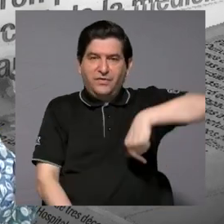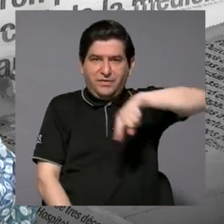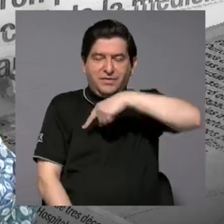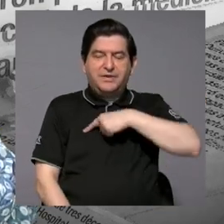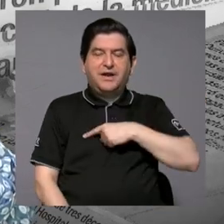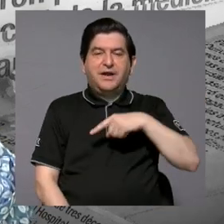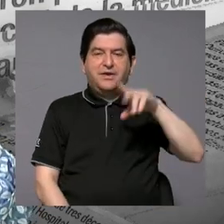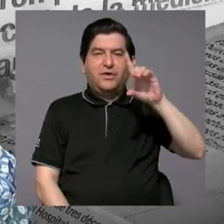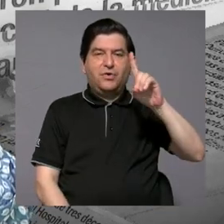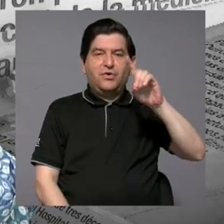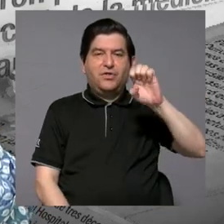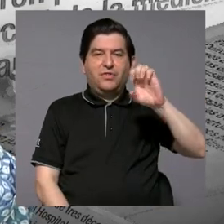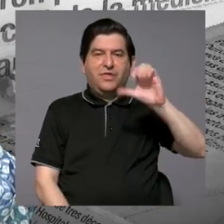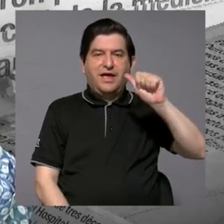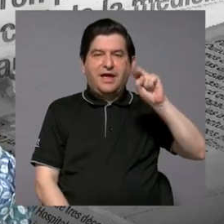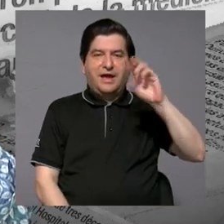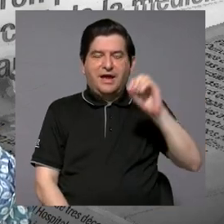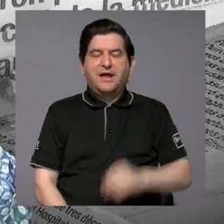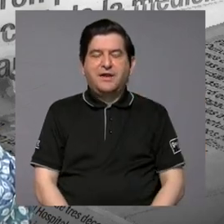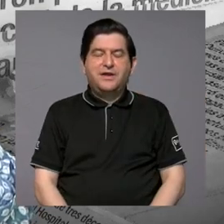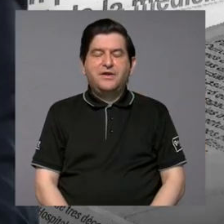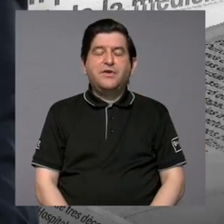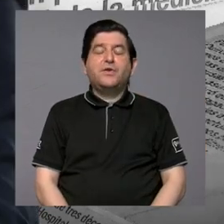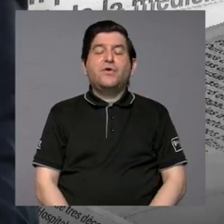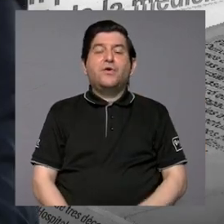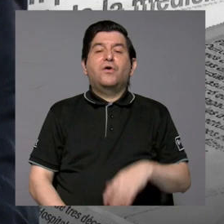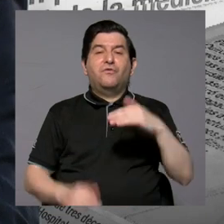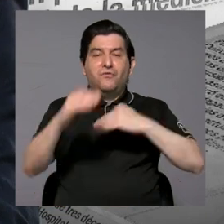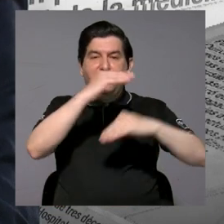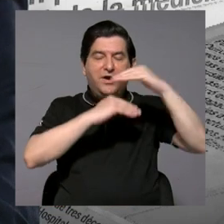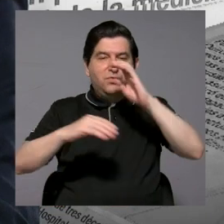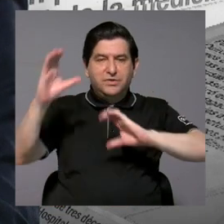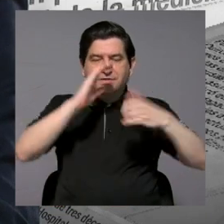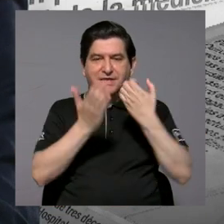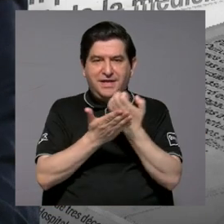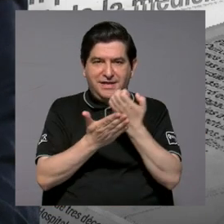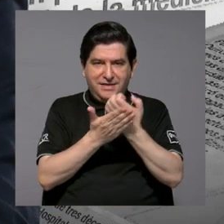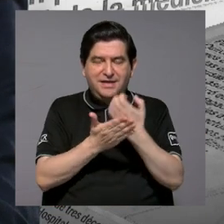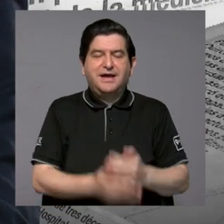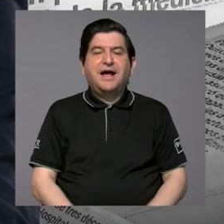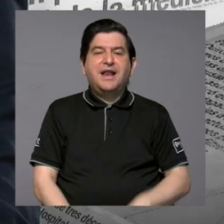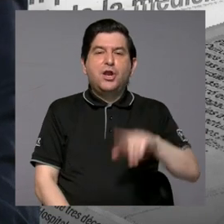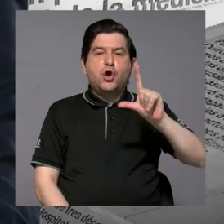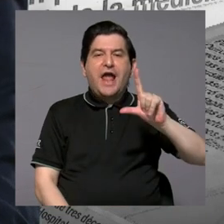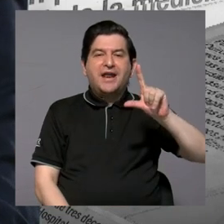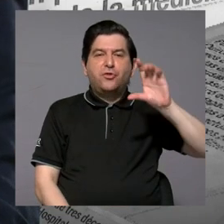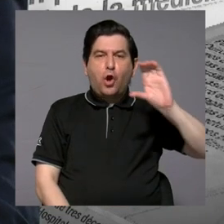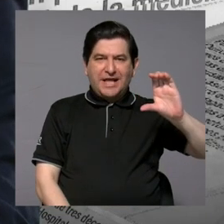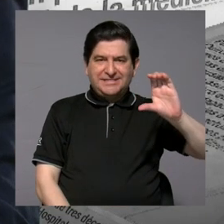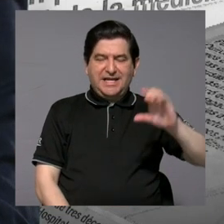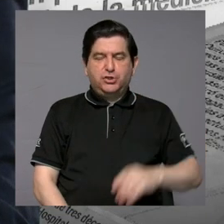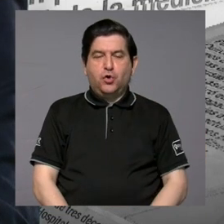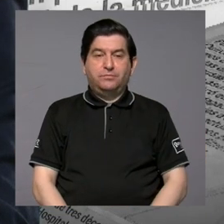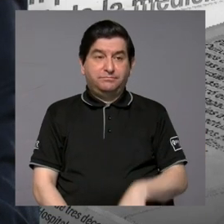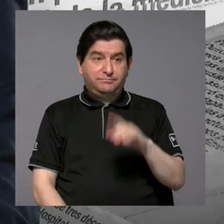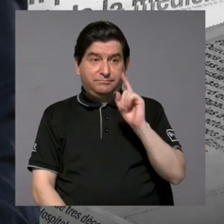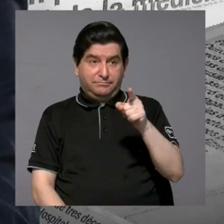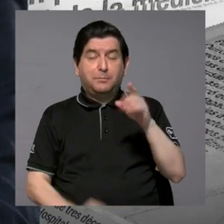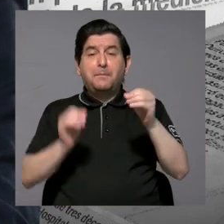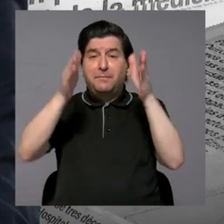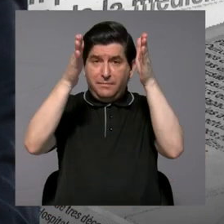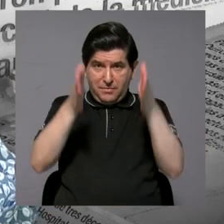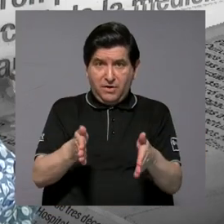el decano de la Facultad de Ciencias Económicas, don Leonardo Castellón. Él ha sido